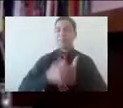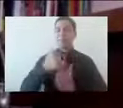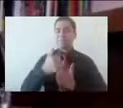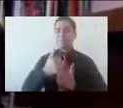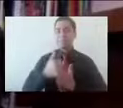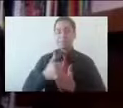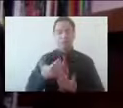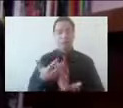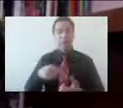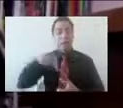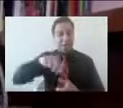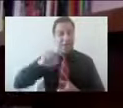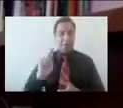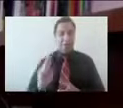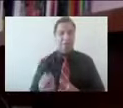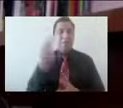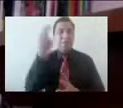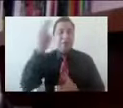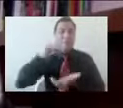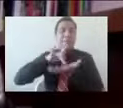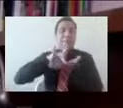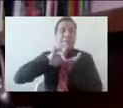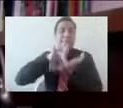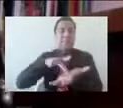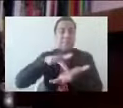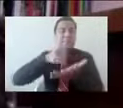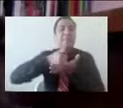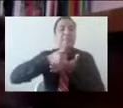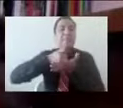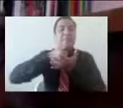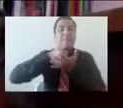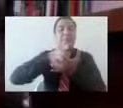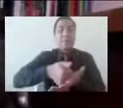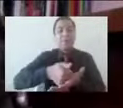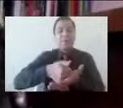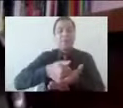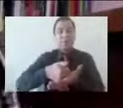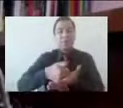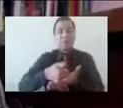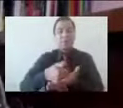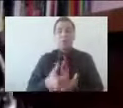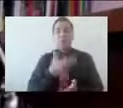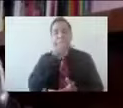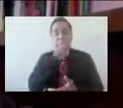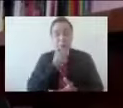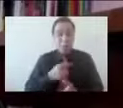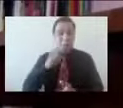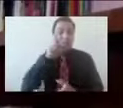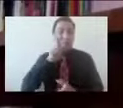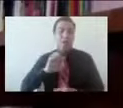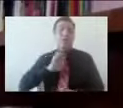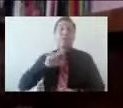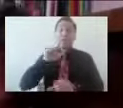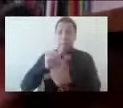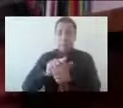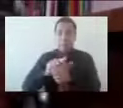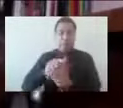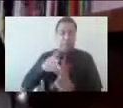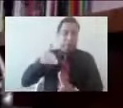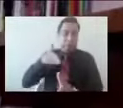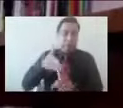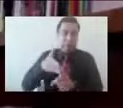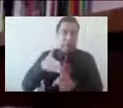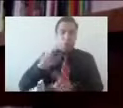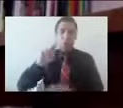de la propia UNAM. Déjenme decirles que esta es una actividad que se lleva a cabo gracias a la Universidad Nacional